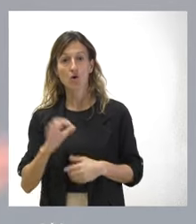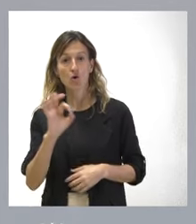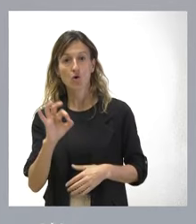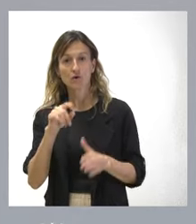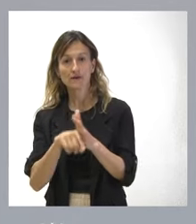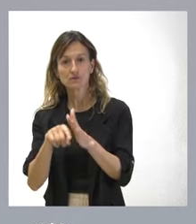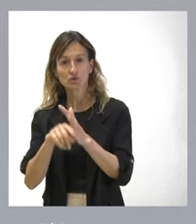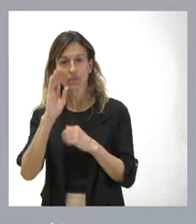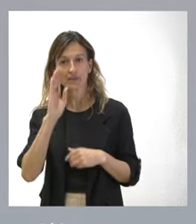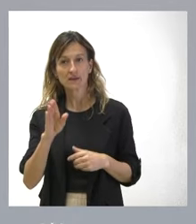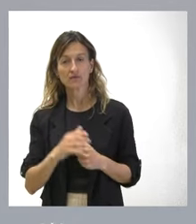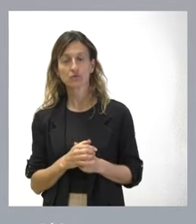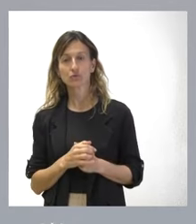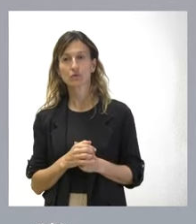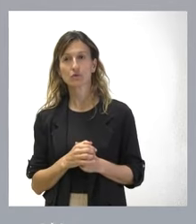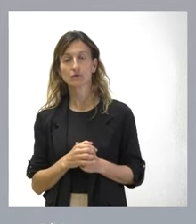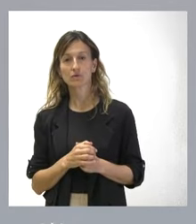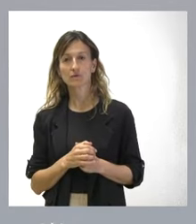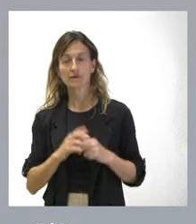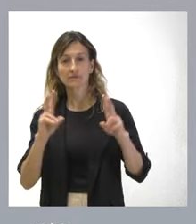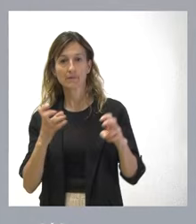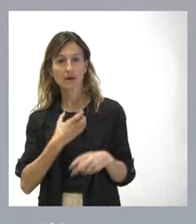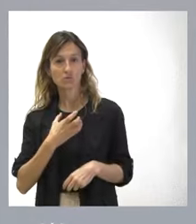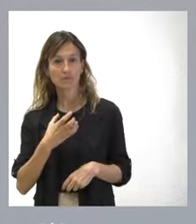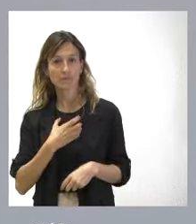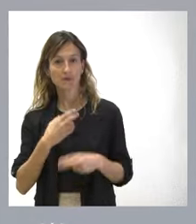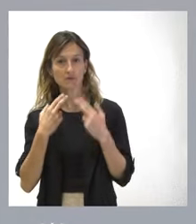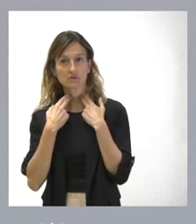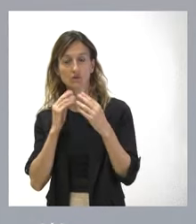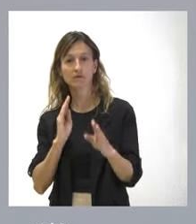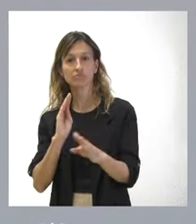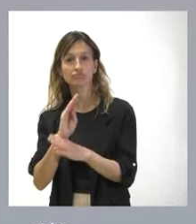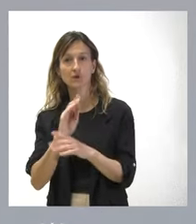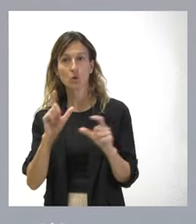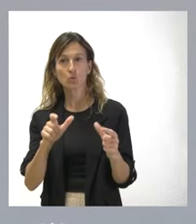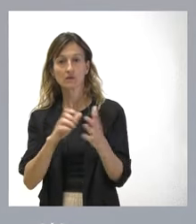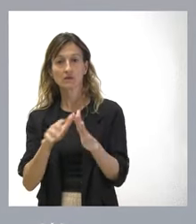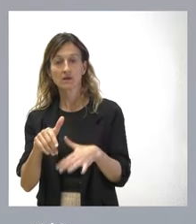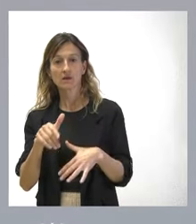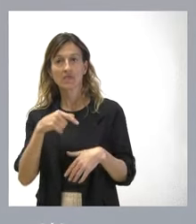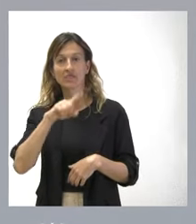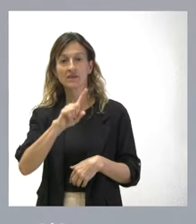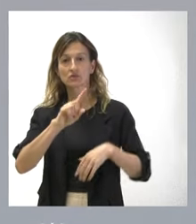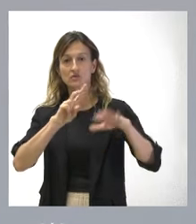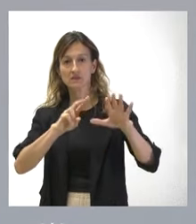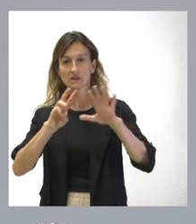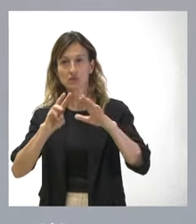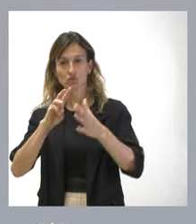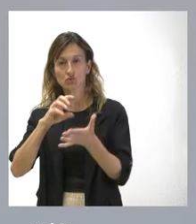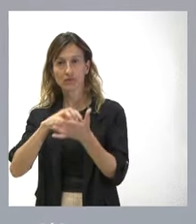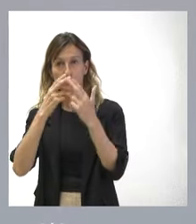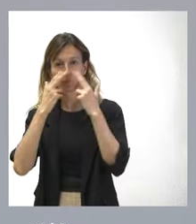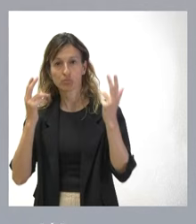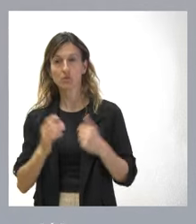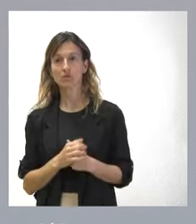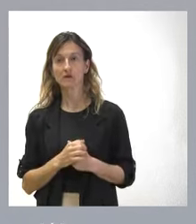gestionados directamente por las corporaciones locales y con financiación de la Junta de Castilla y León, que creo que son 178 centros públicos. Por lo tanto, la mayoría de